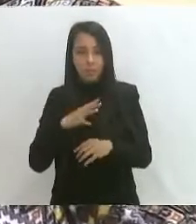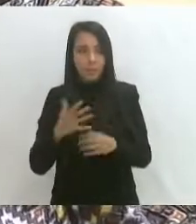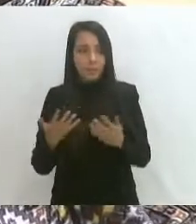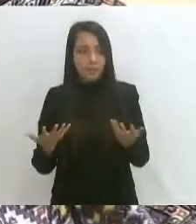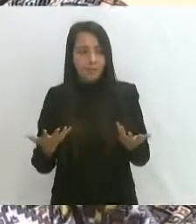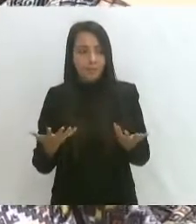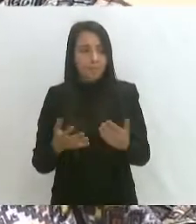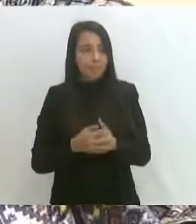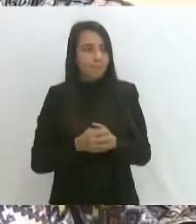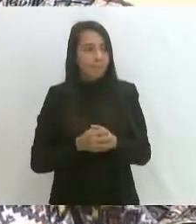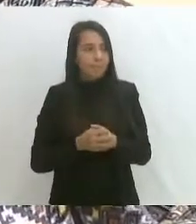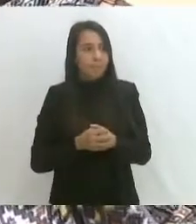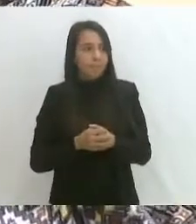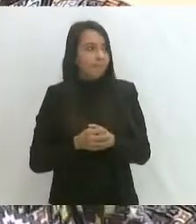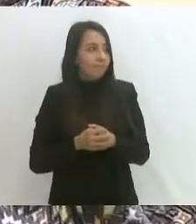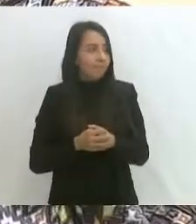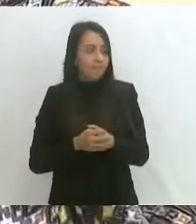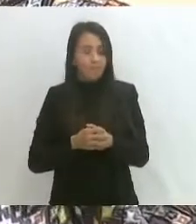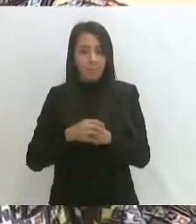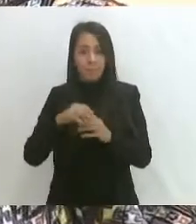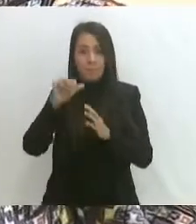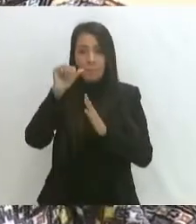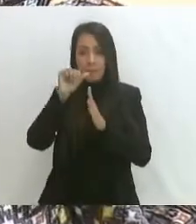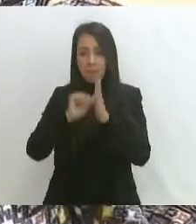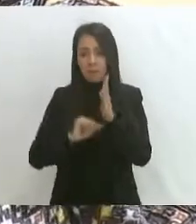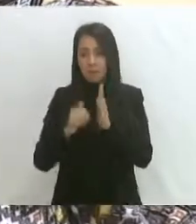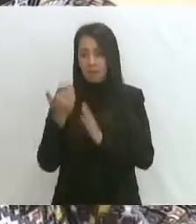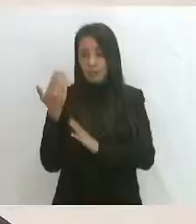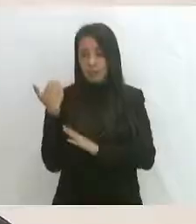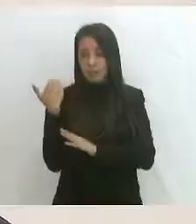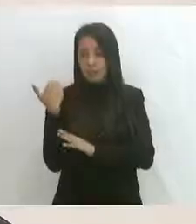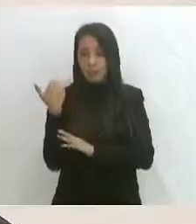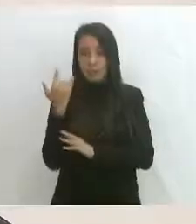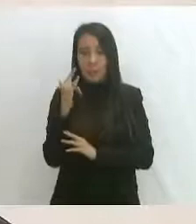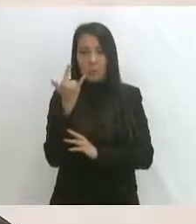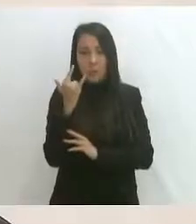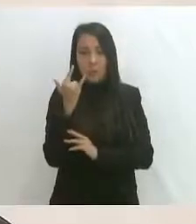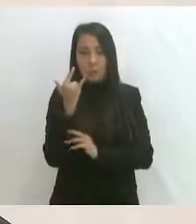A partir del mes de julio de este año,